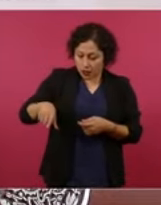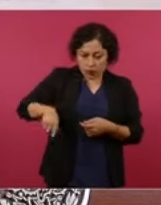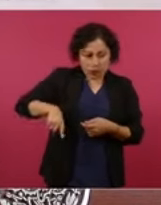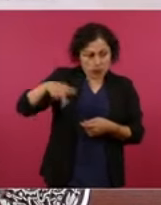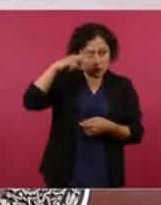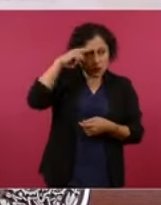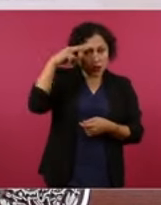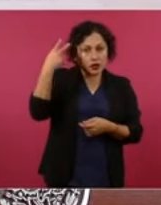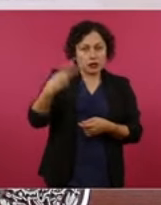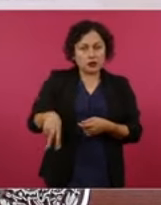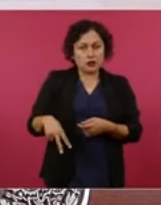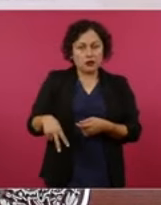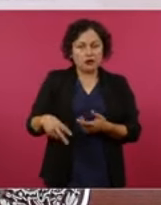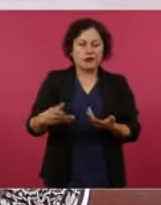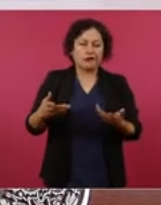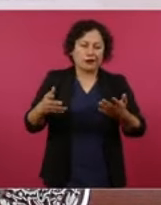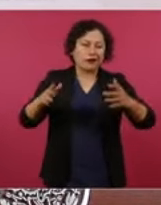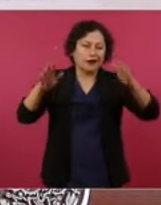como burla,